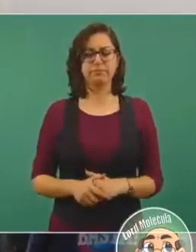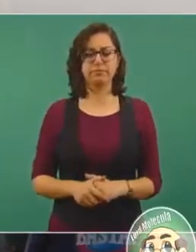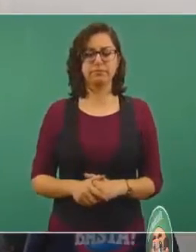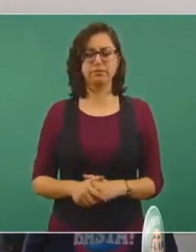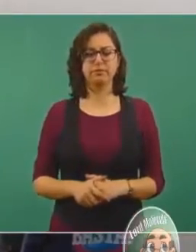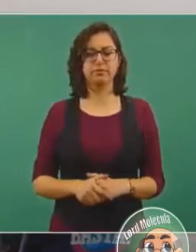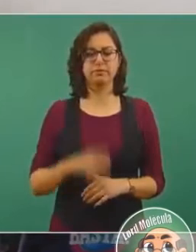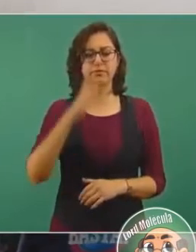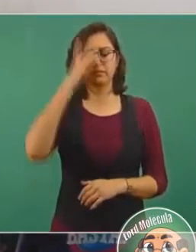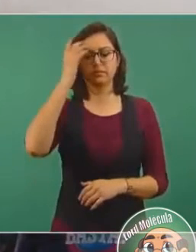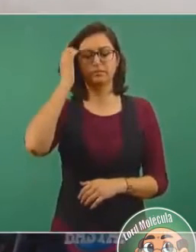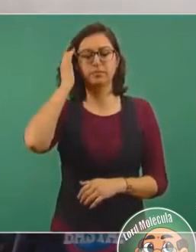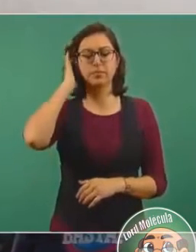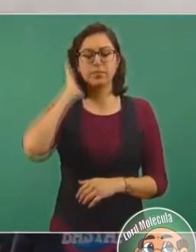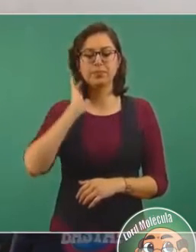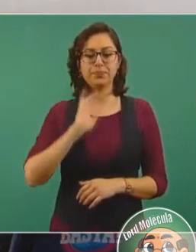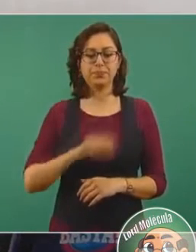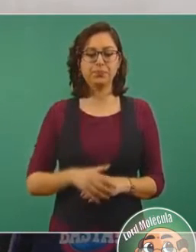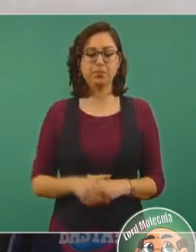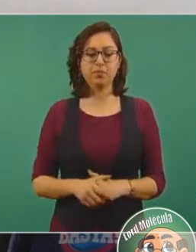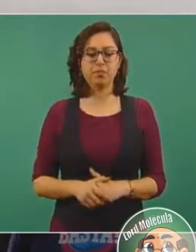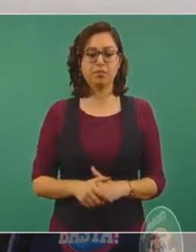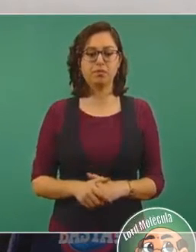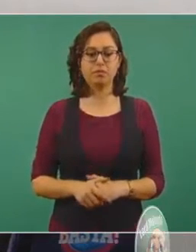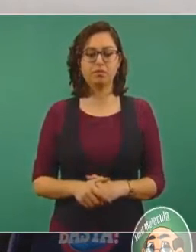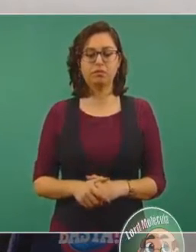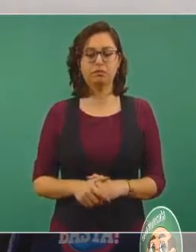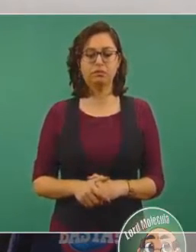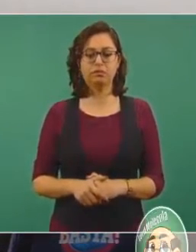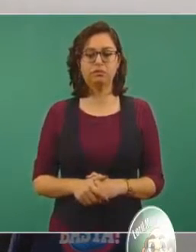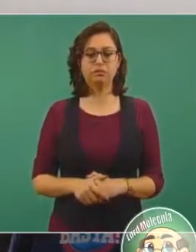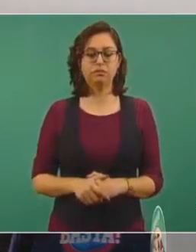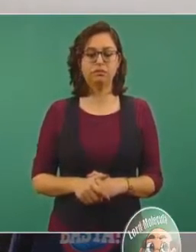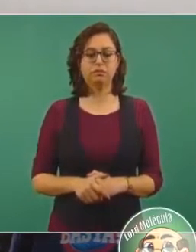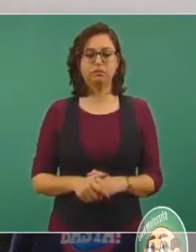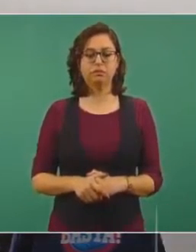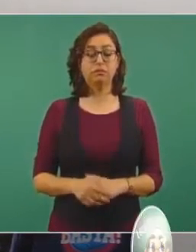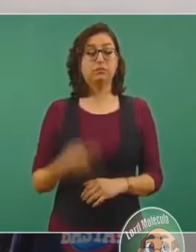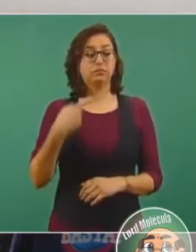Pero en el libro del petróleo,